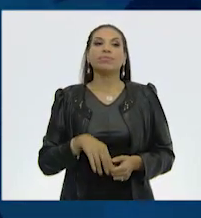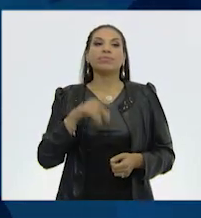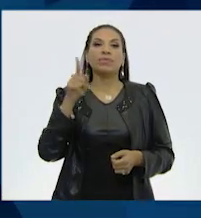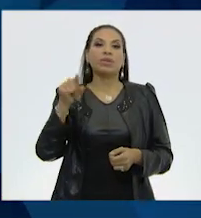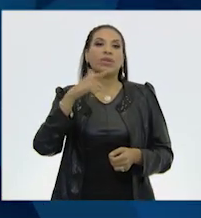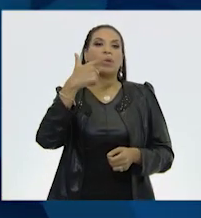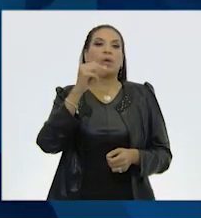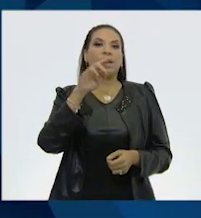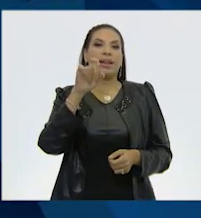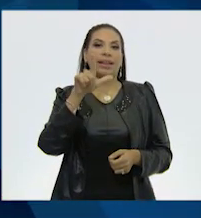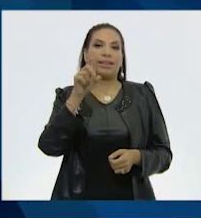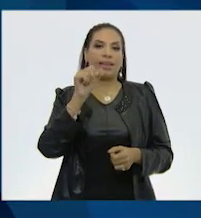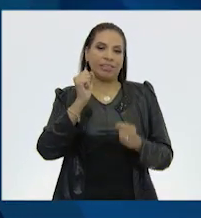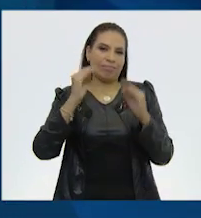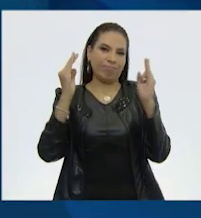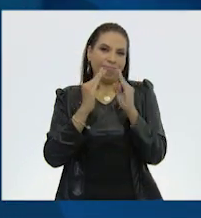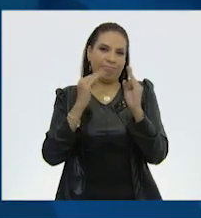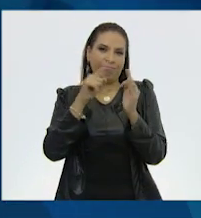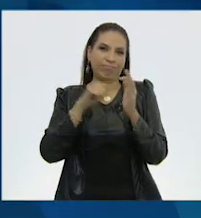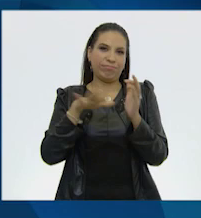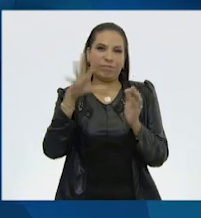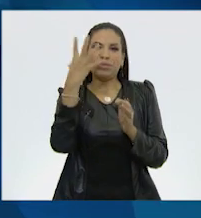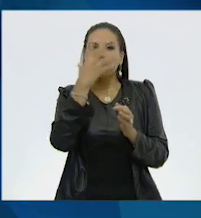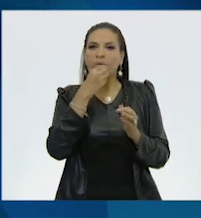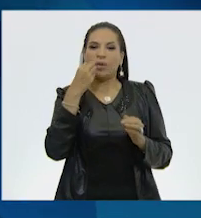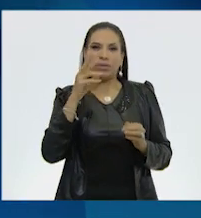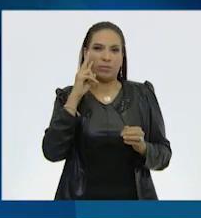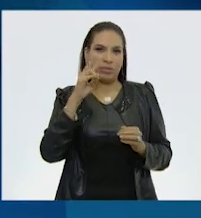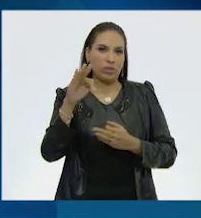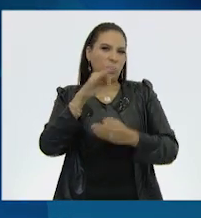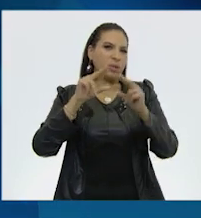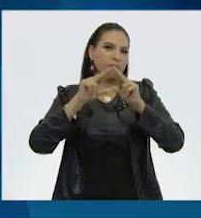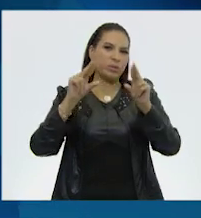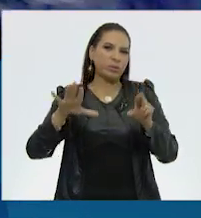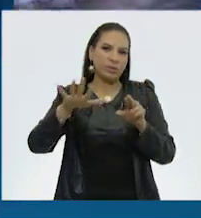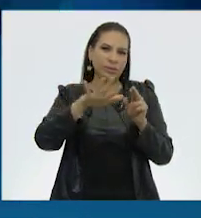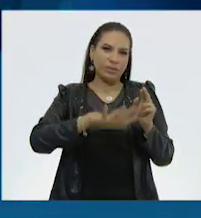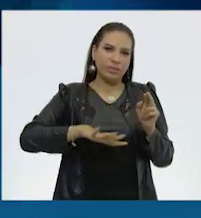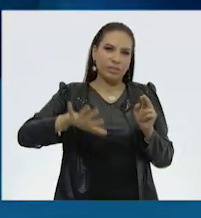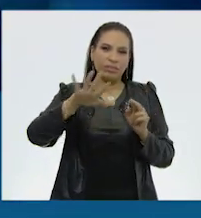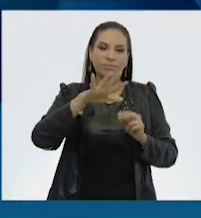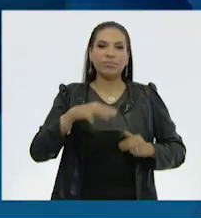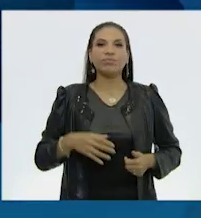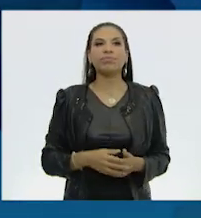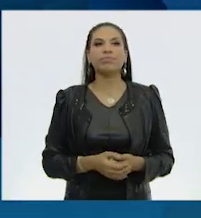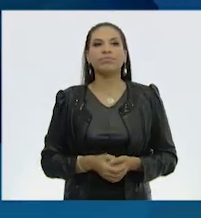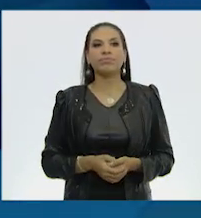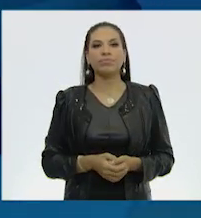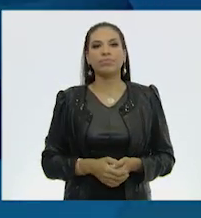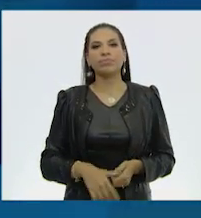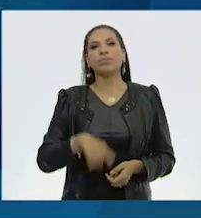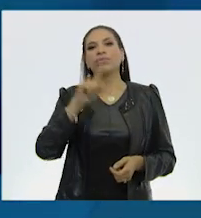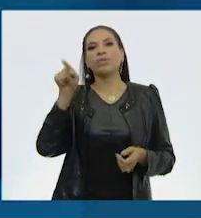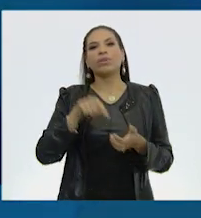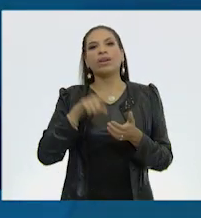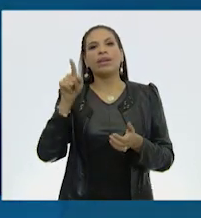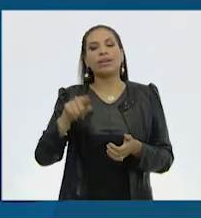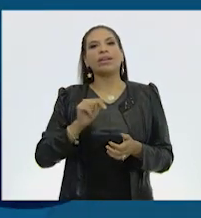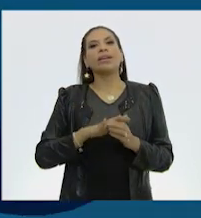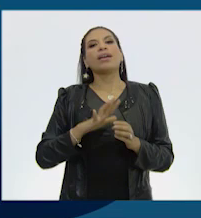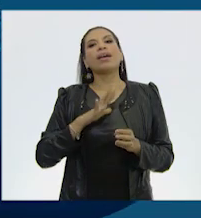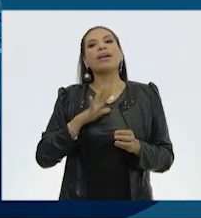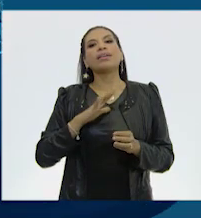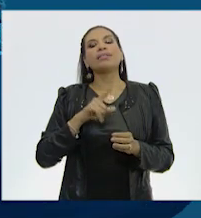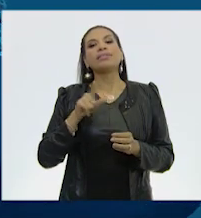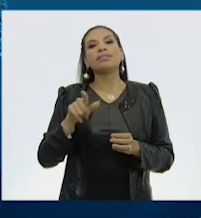Groenlandia! Mira qué bonito, Tom. ¿Ya viste todo el hielo que hay? Ay, tantos pesesitos. Mira nada más. Qué